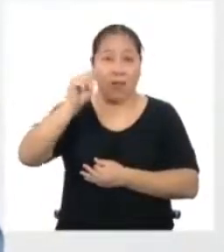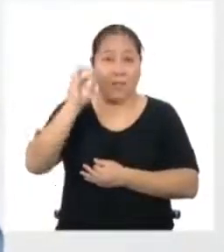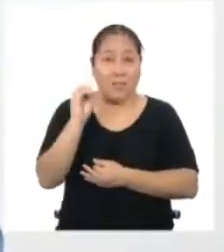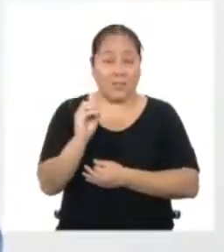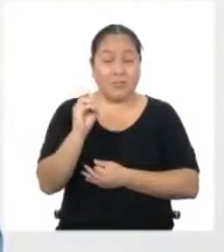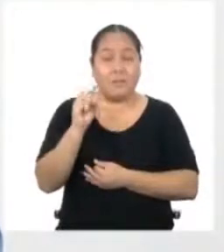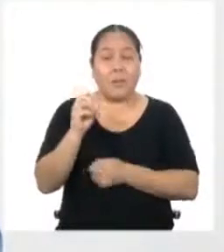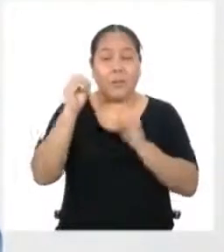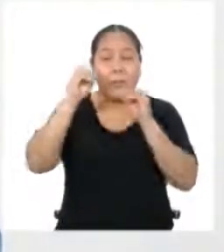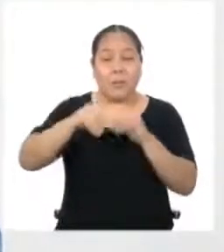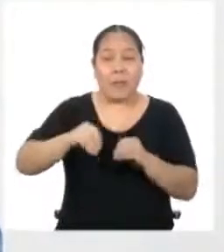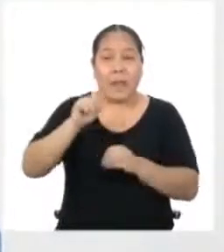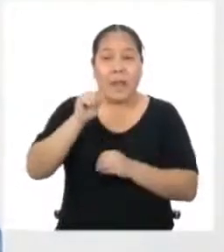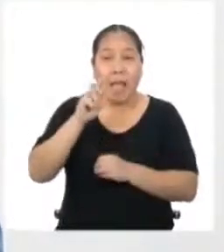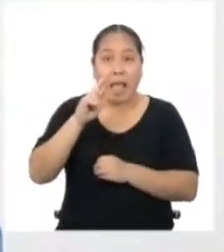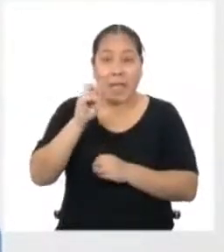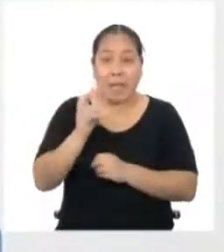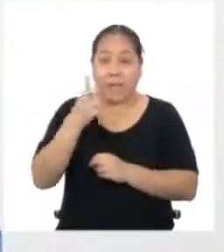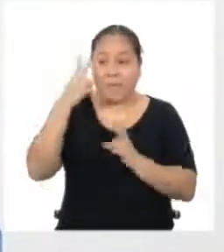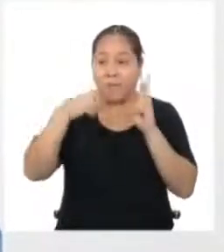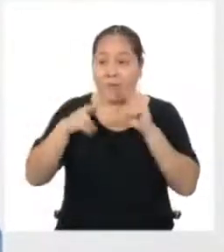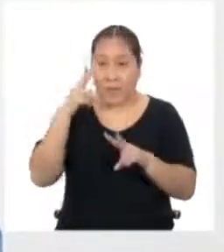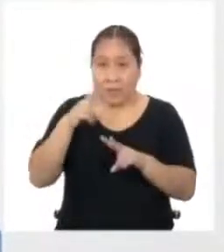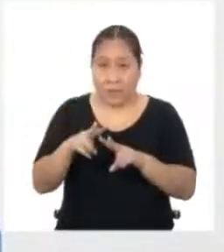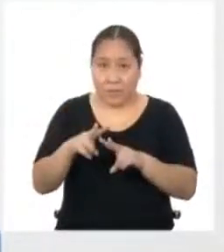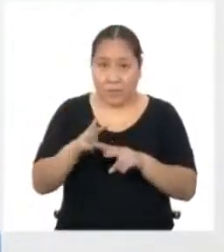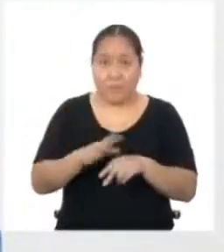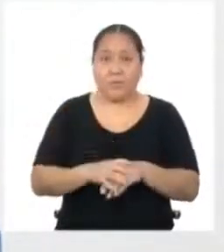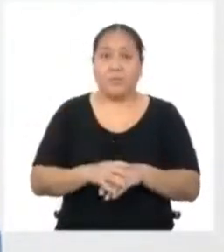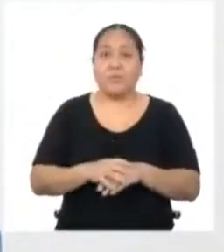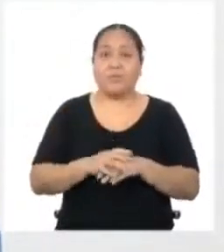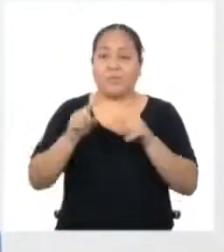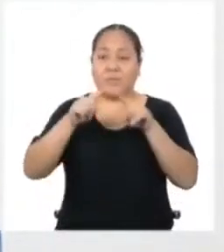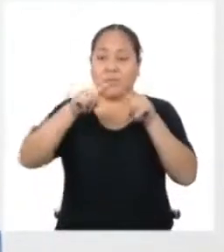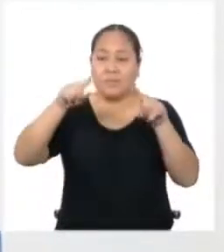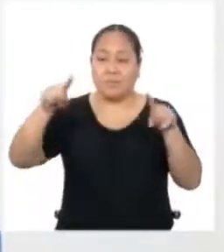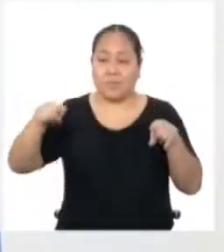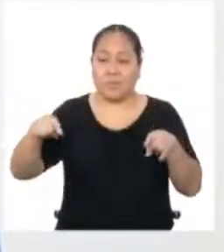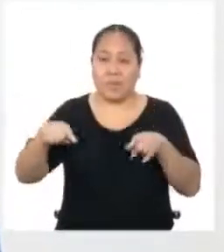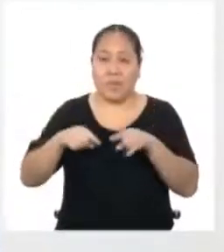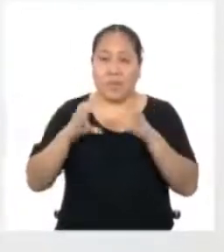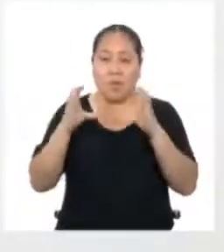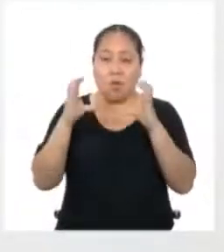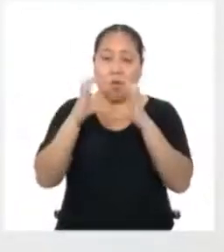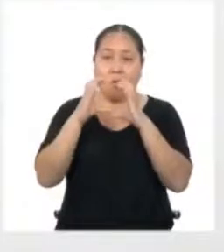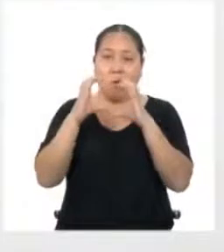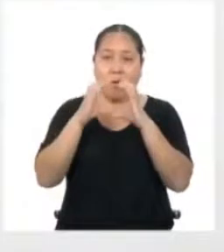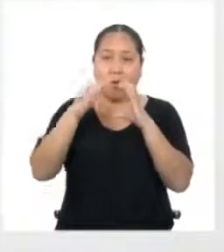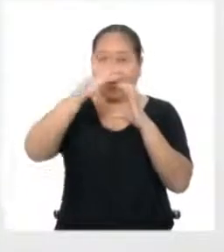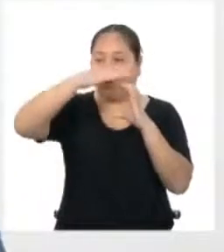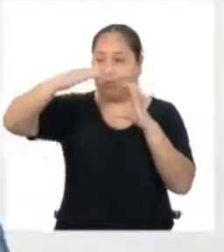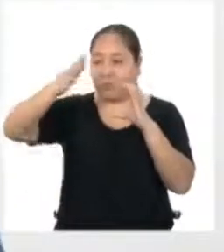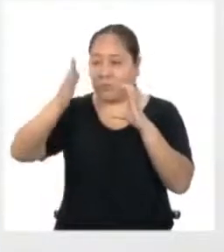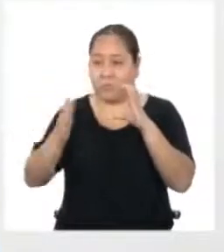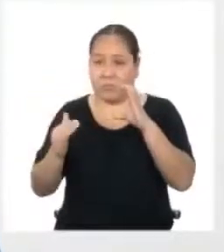aplicar lo que vimos hoy La fórmula para calcular el área de un cuadrado Que es lado por lado o lado al